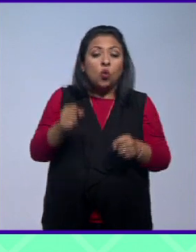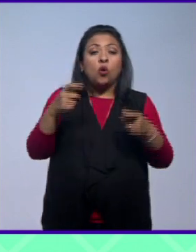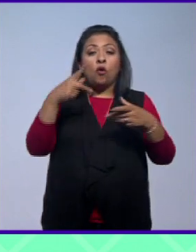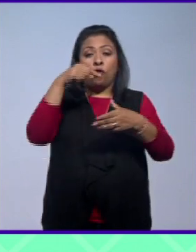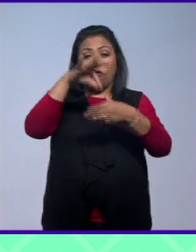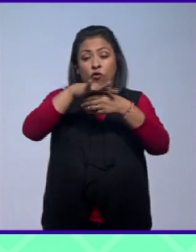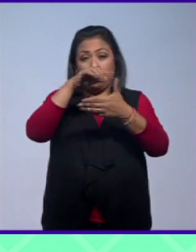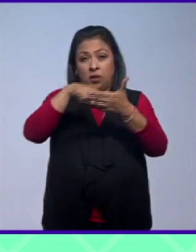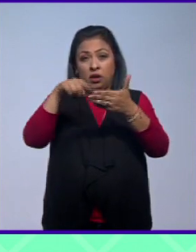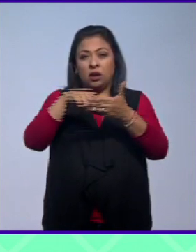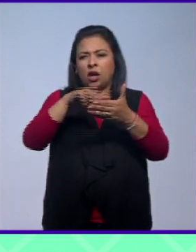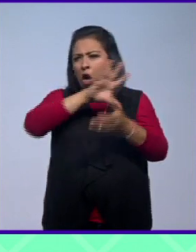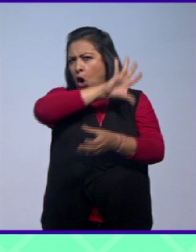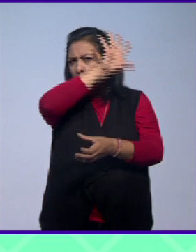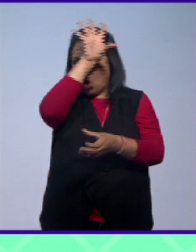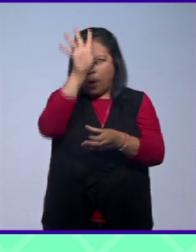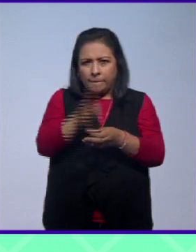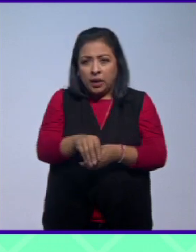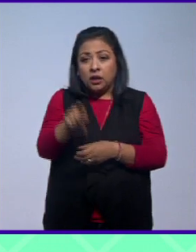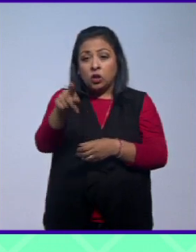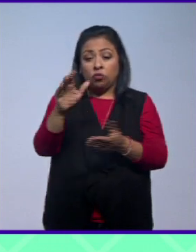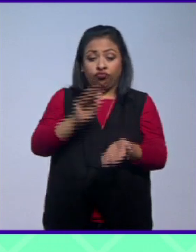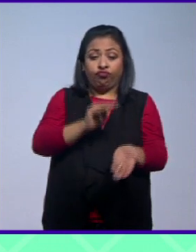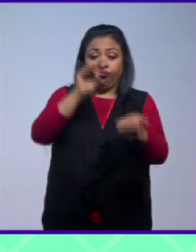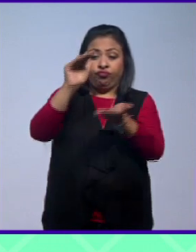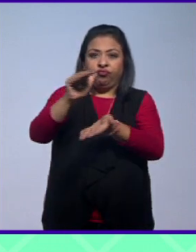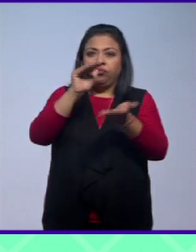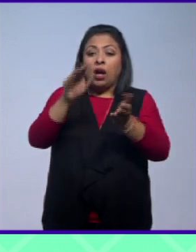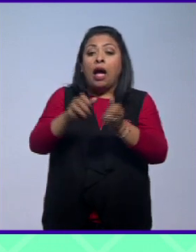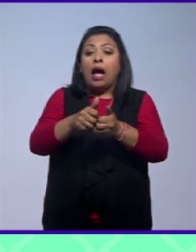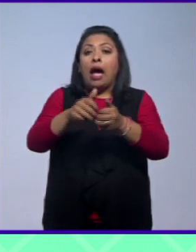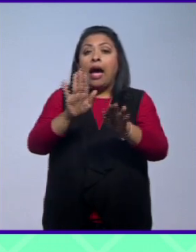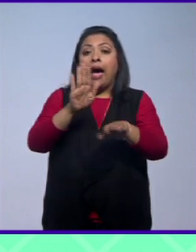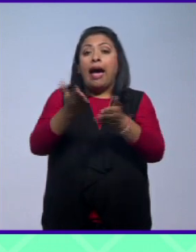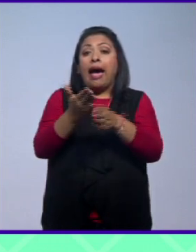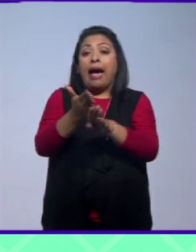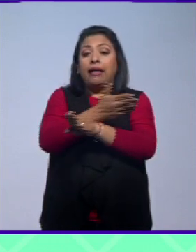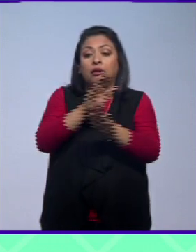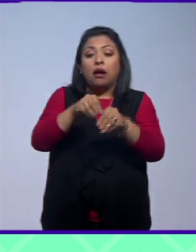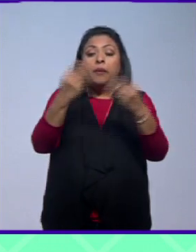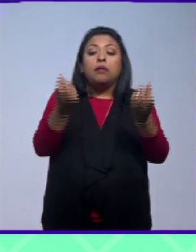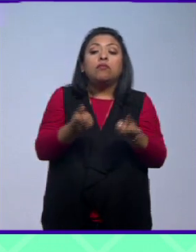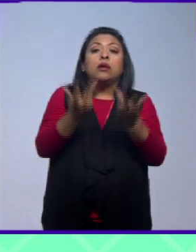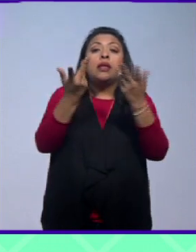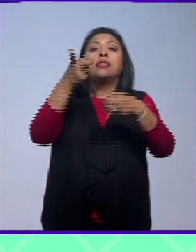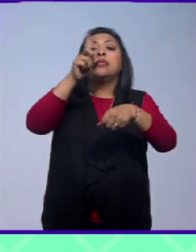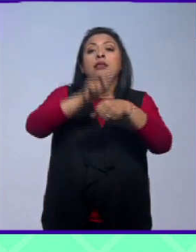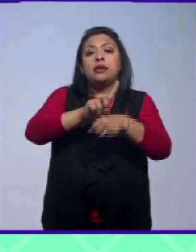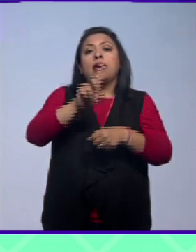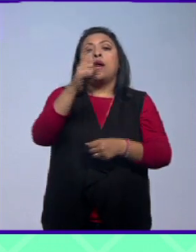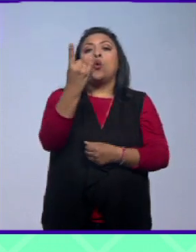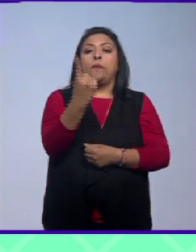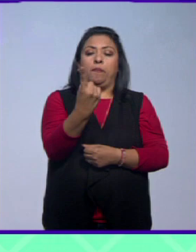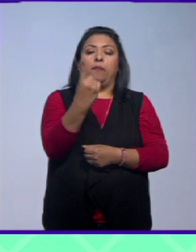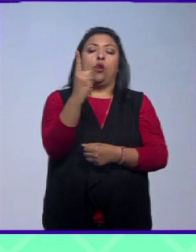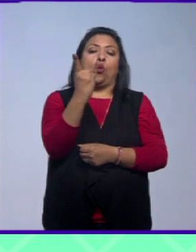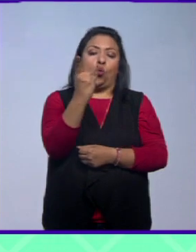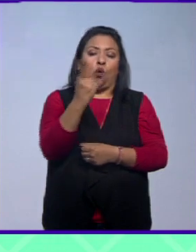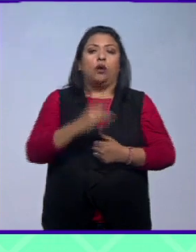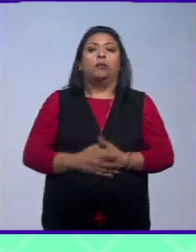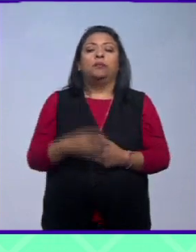mexicanos lleguen completos y que los paquetes no se abran para su conteo hasta el 1 de julio